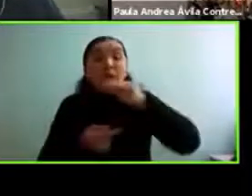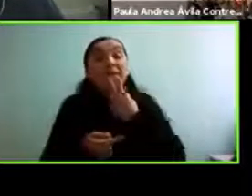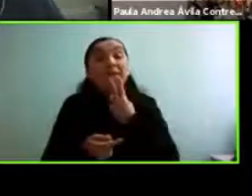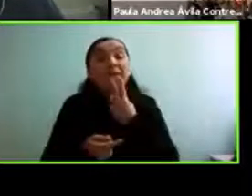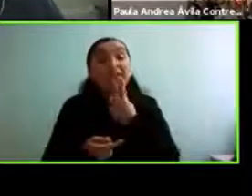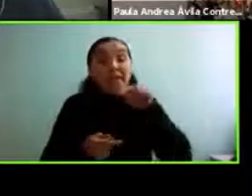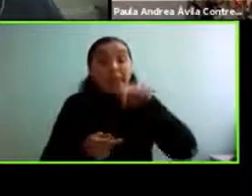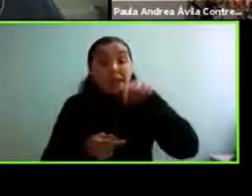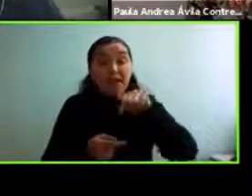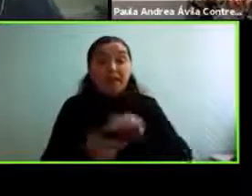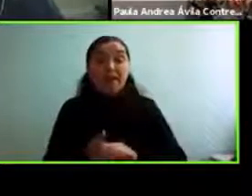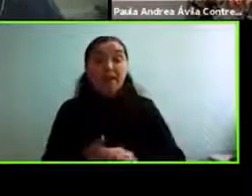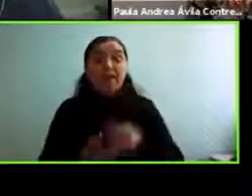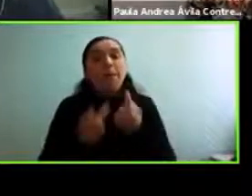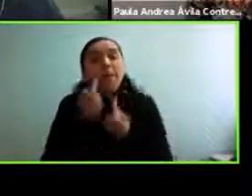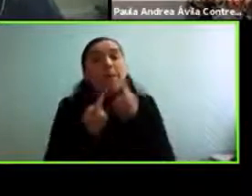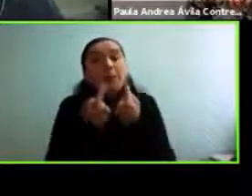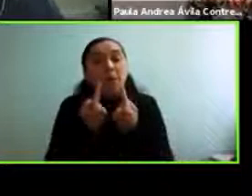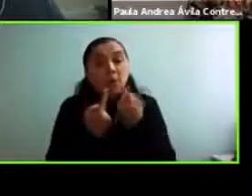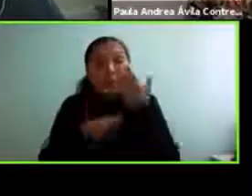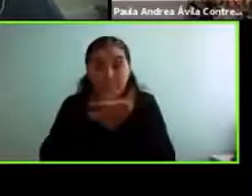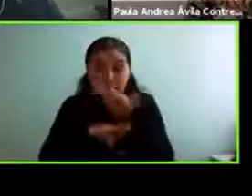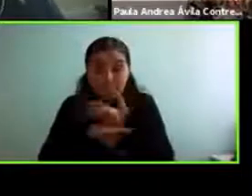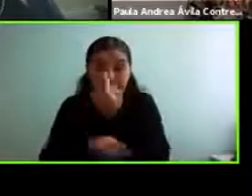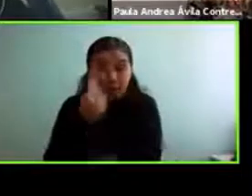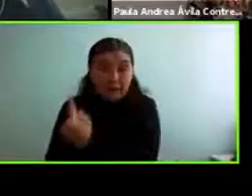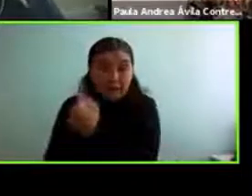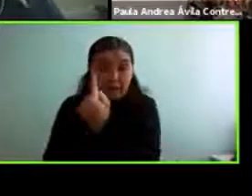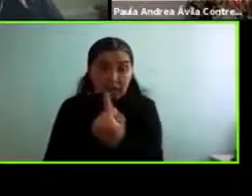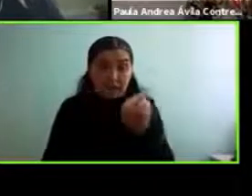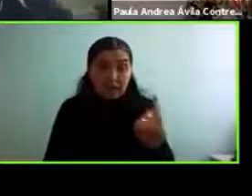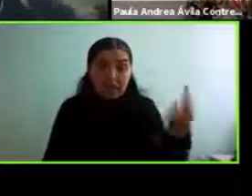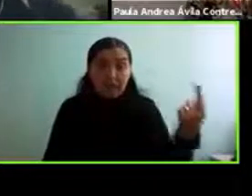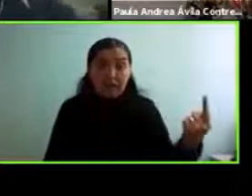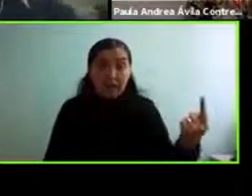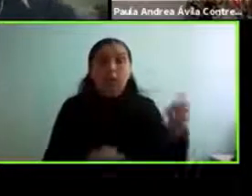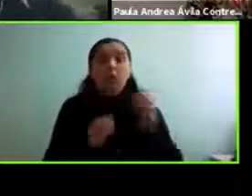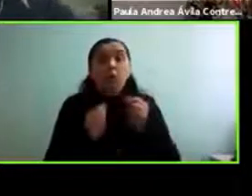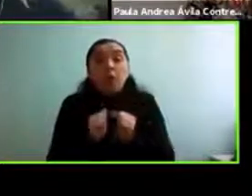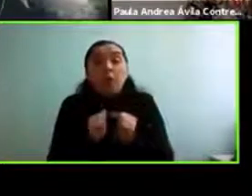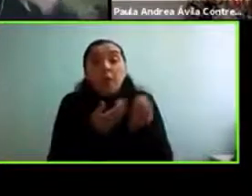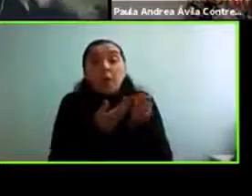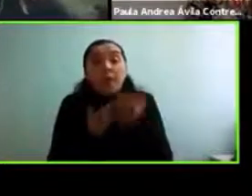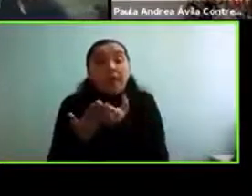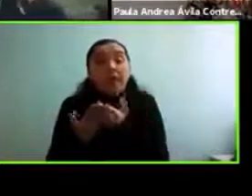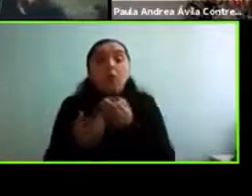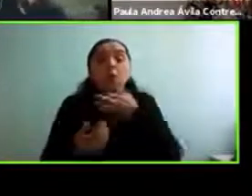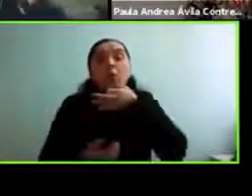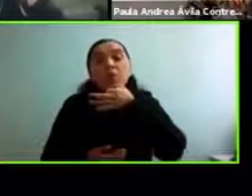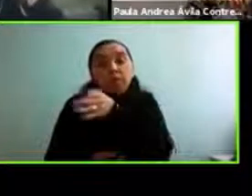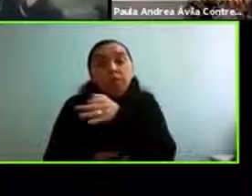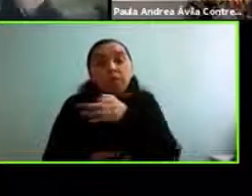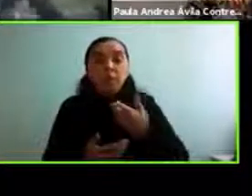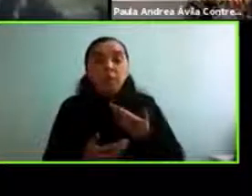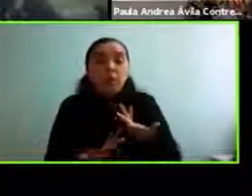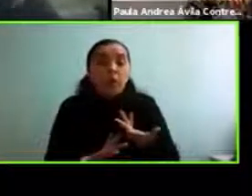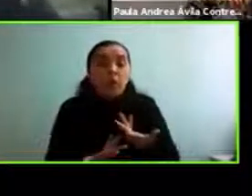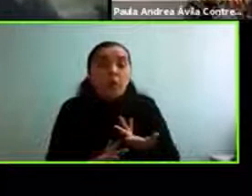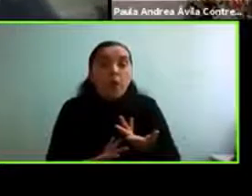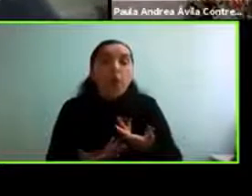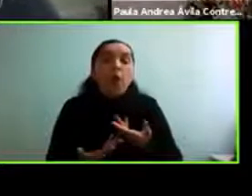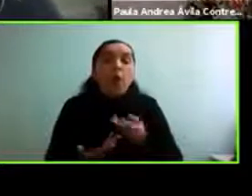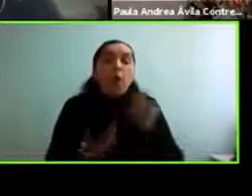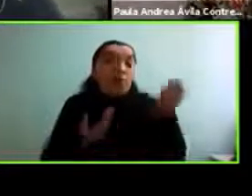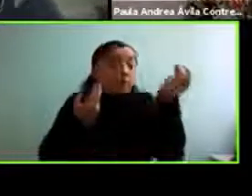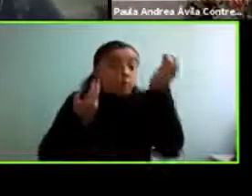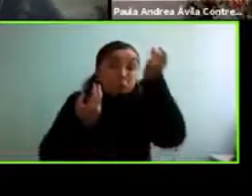entonces les quiero pedir a cada una de ustedes que si nos pueden regalar un consejo una recomendación